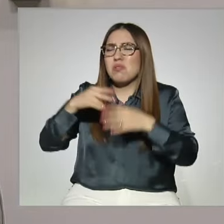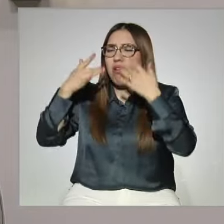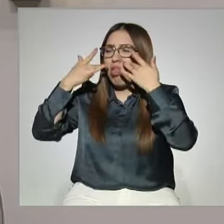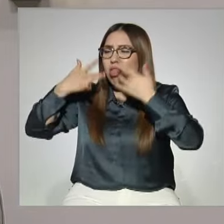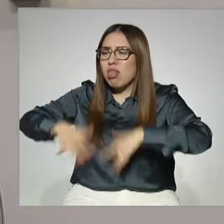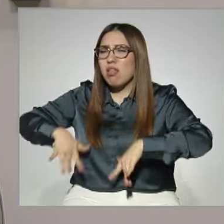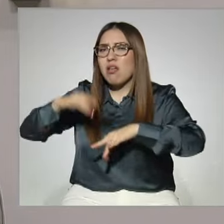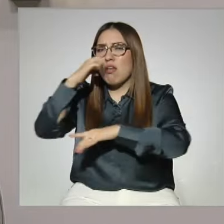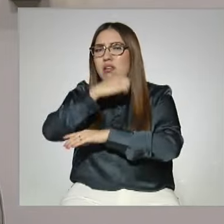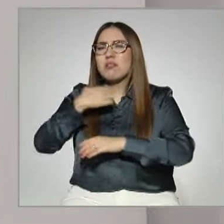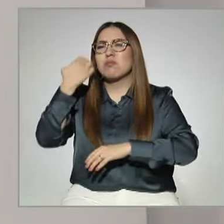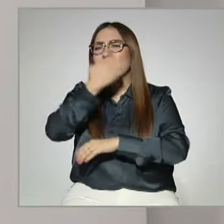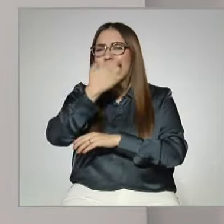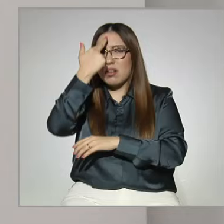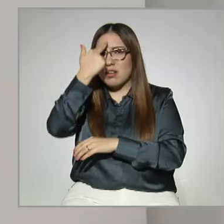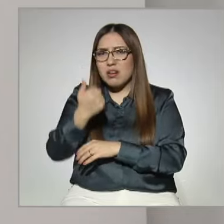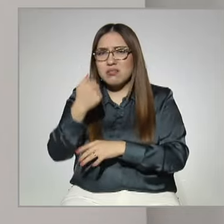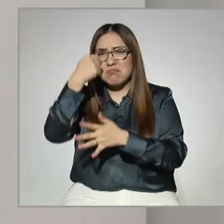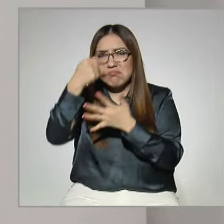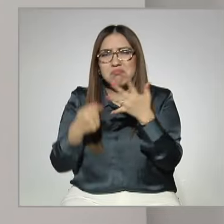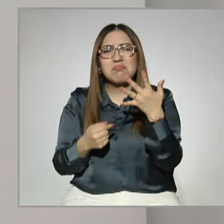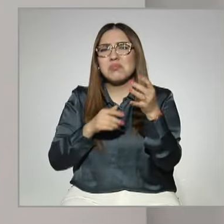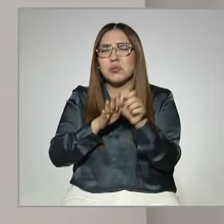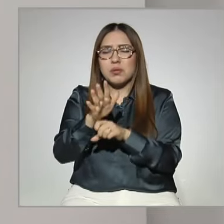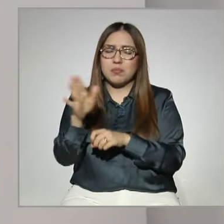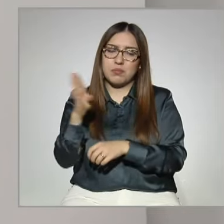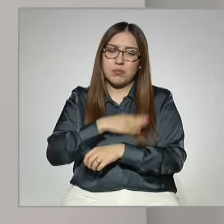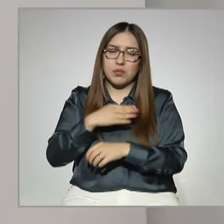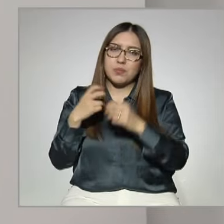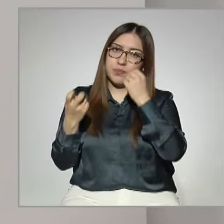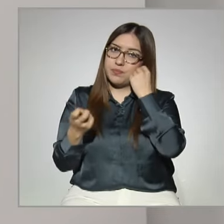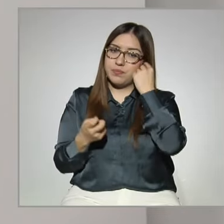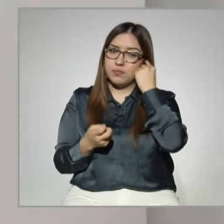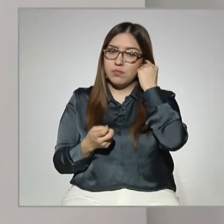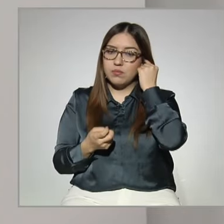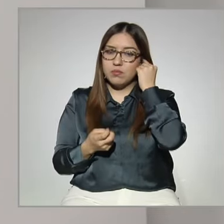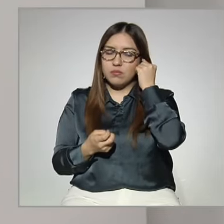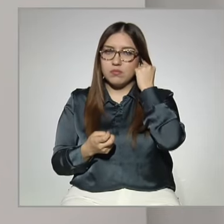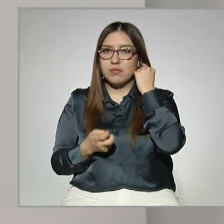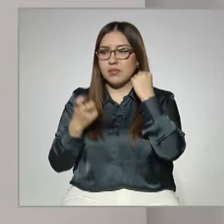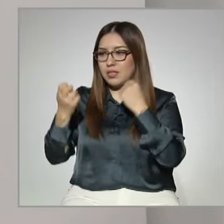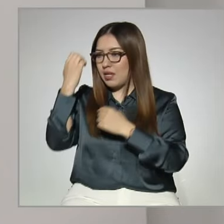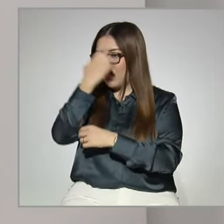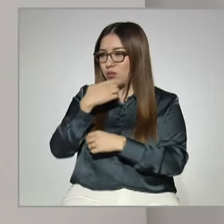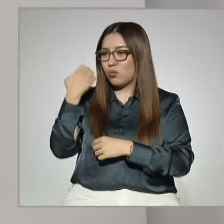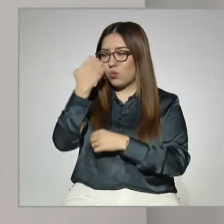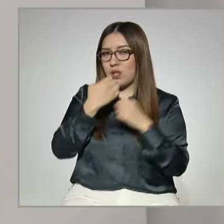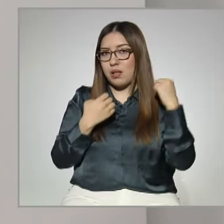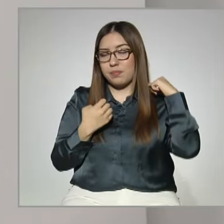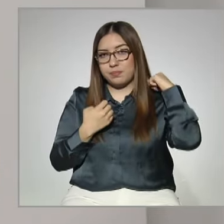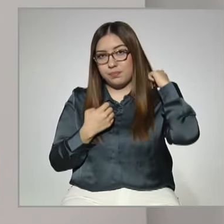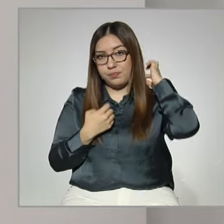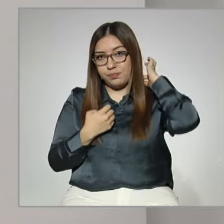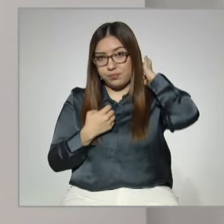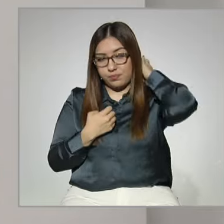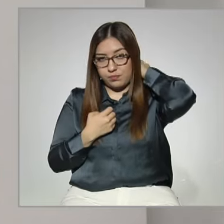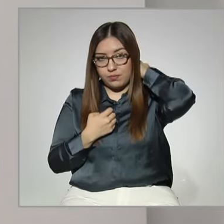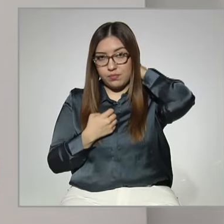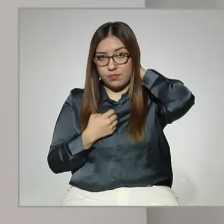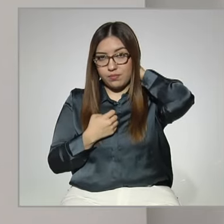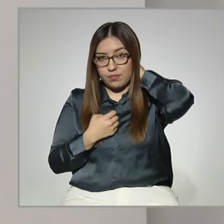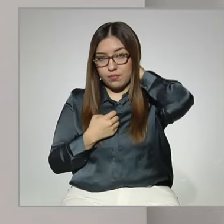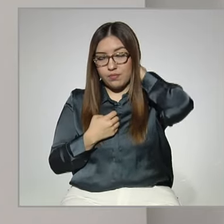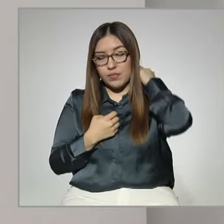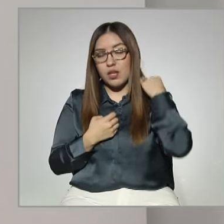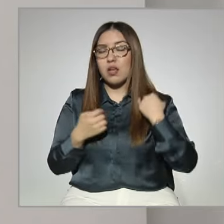la razón? Sí, pues mira, el abandono escolar es un problema que tiene muchas causas en su origen. Entre las principales son